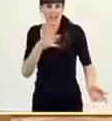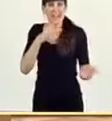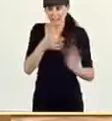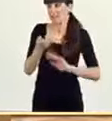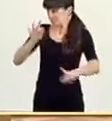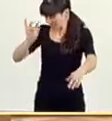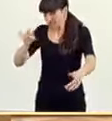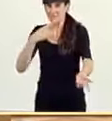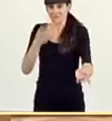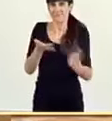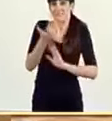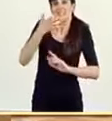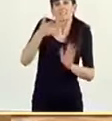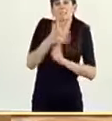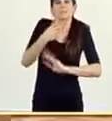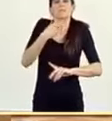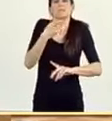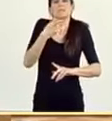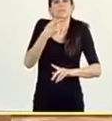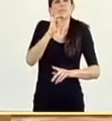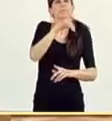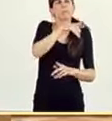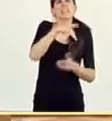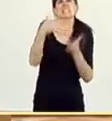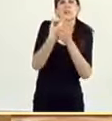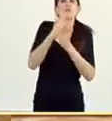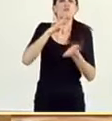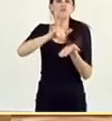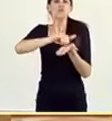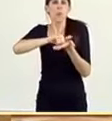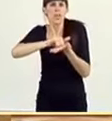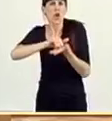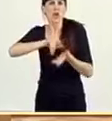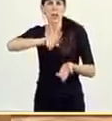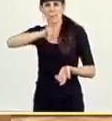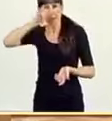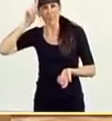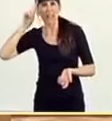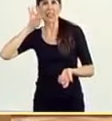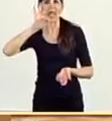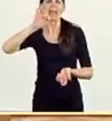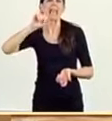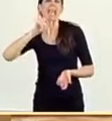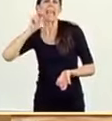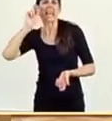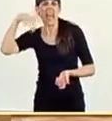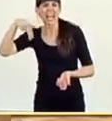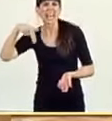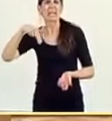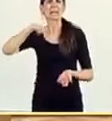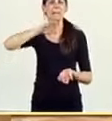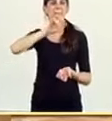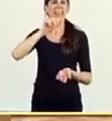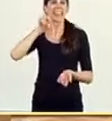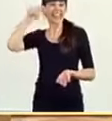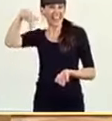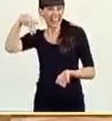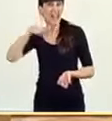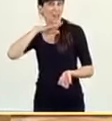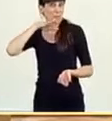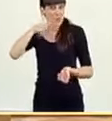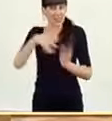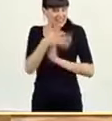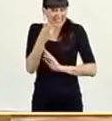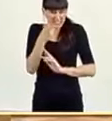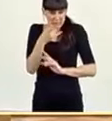explicación del eje Nueva York, Madrid, Teherán, Pekín. Porque el eje que